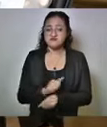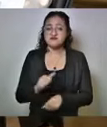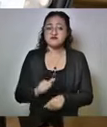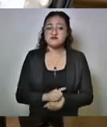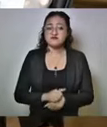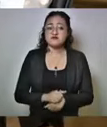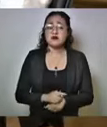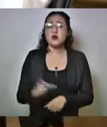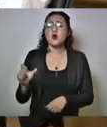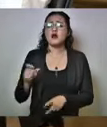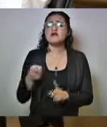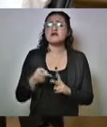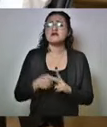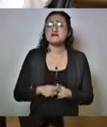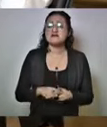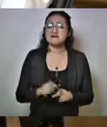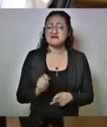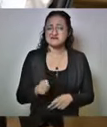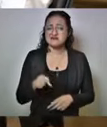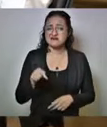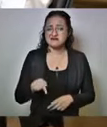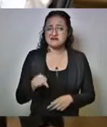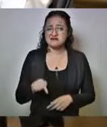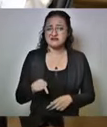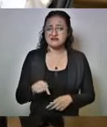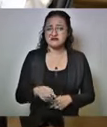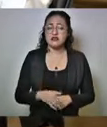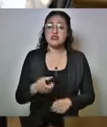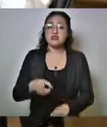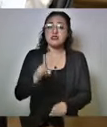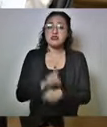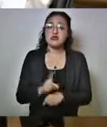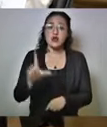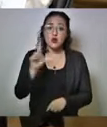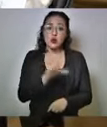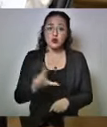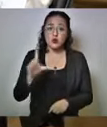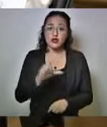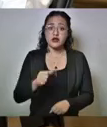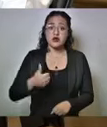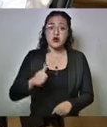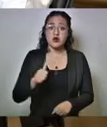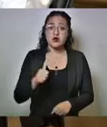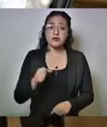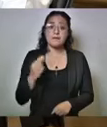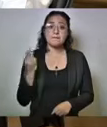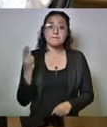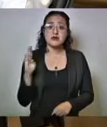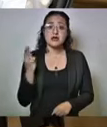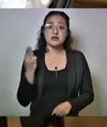partir del día lunes 11 de mayo.